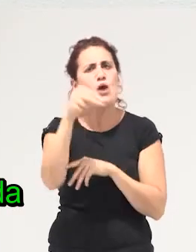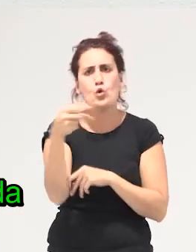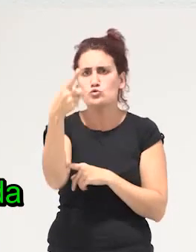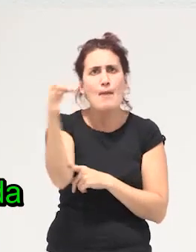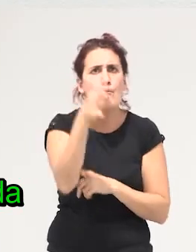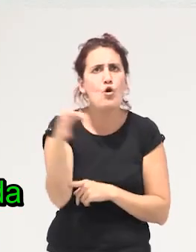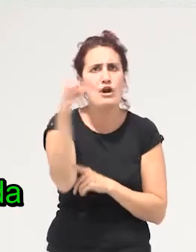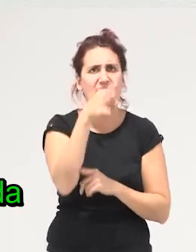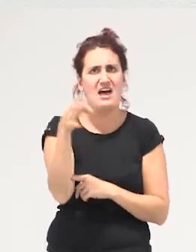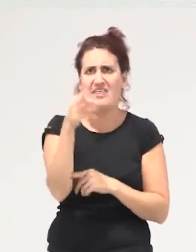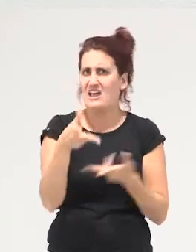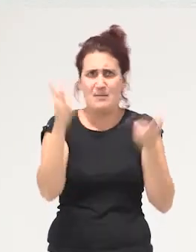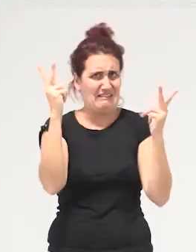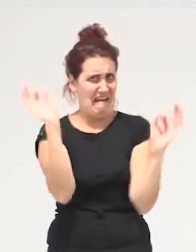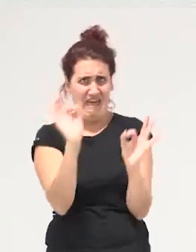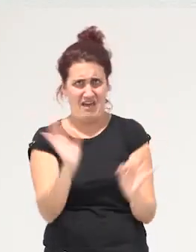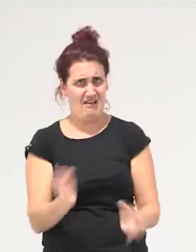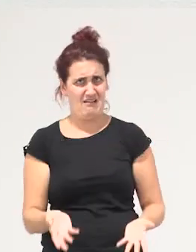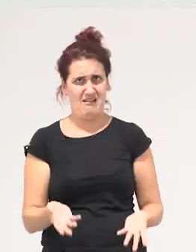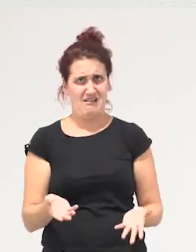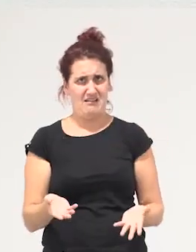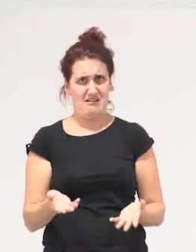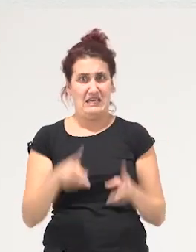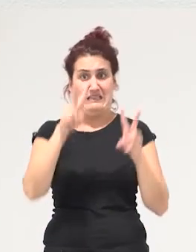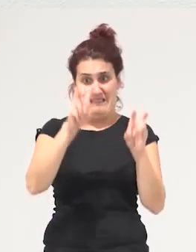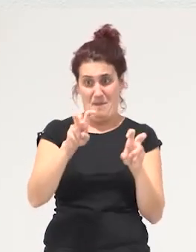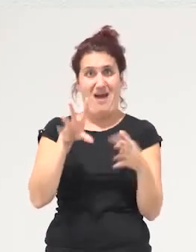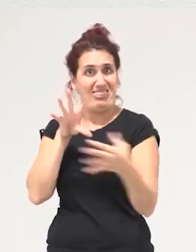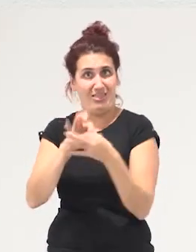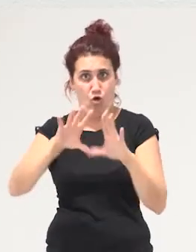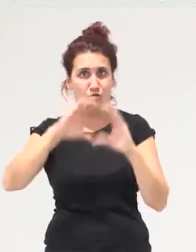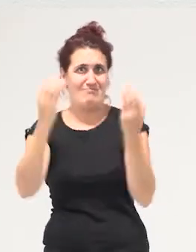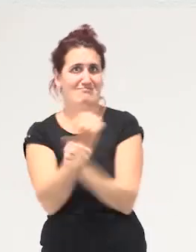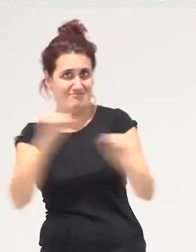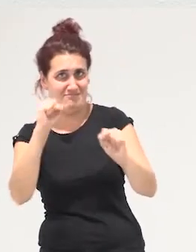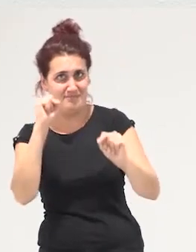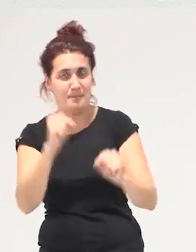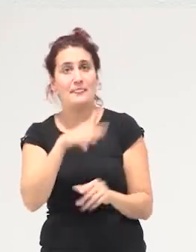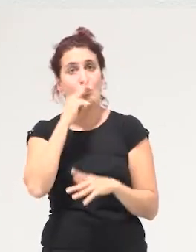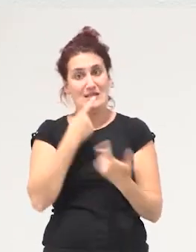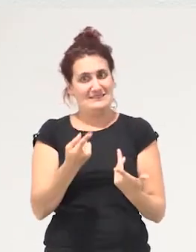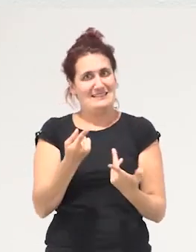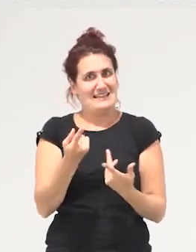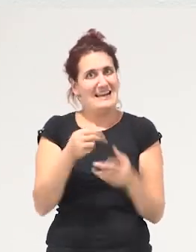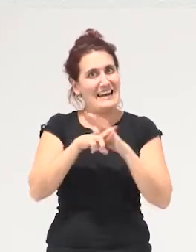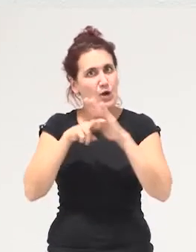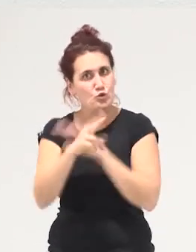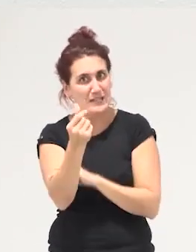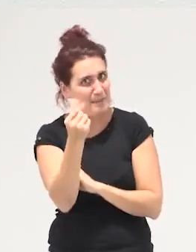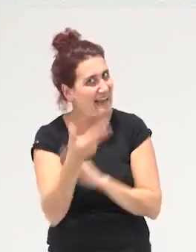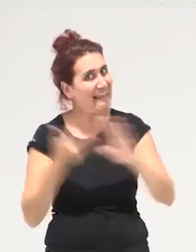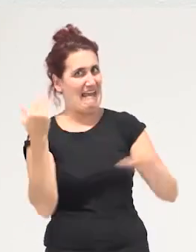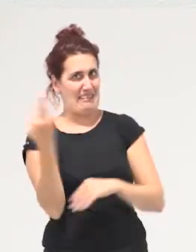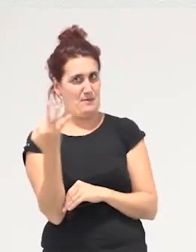moneda absolutamente antidemocrática y construida en base a la explotación global entonces necesitamos quitar poder y recursos al capital y